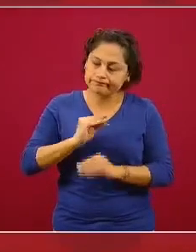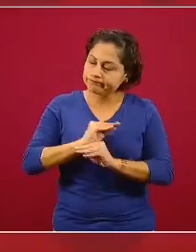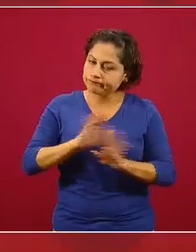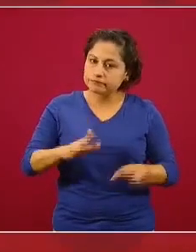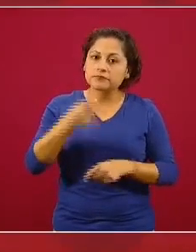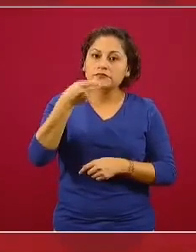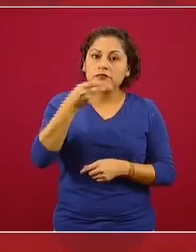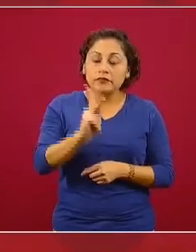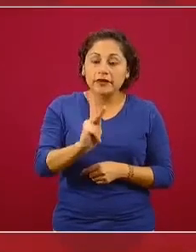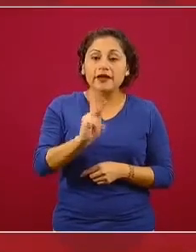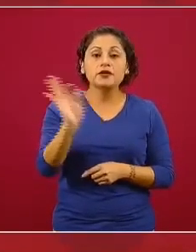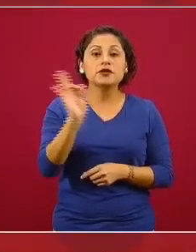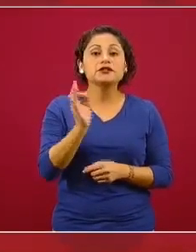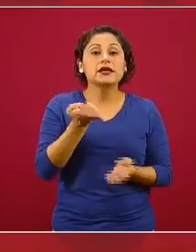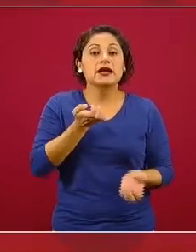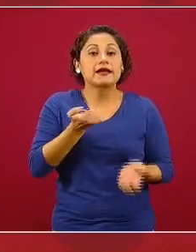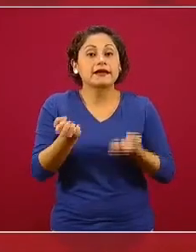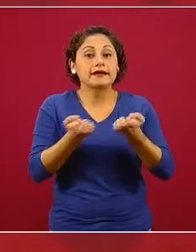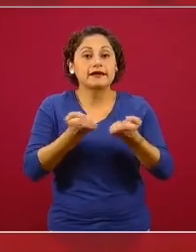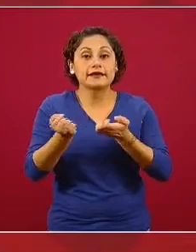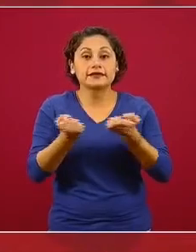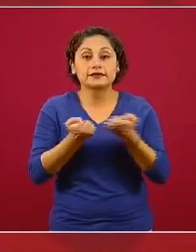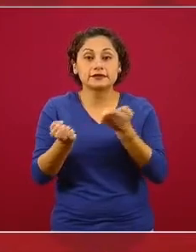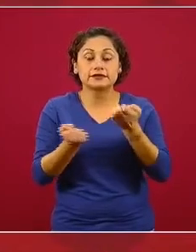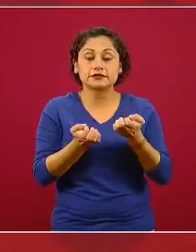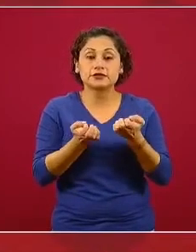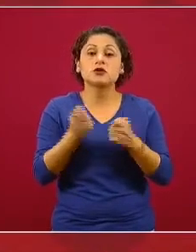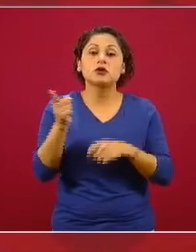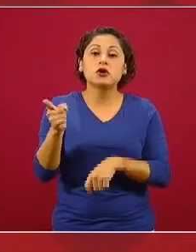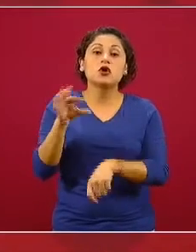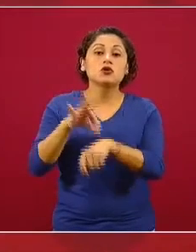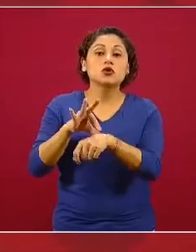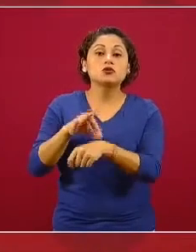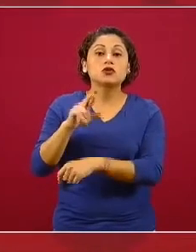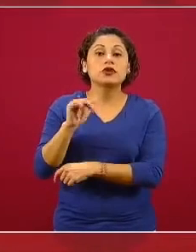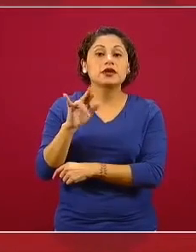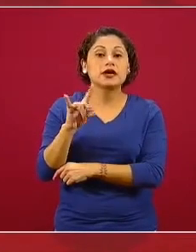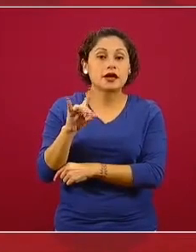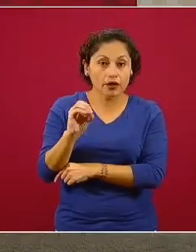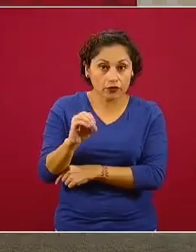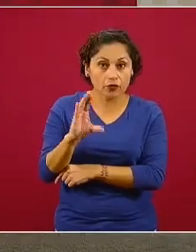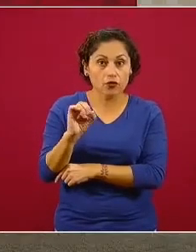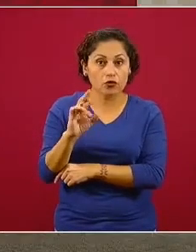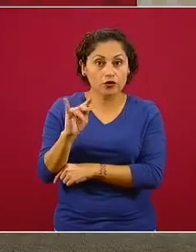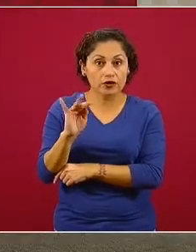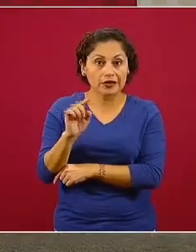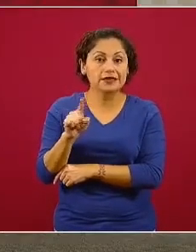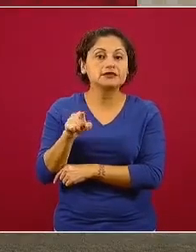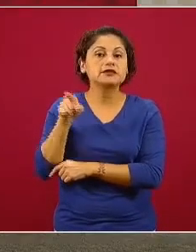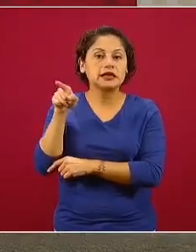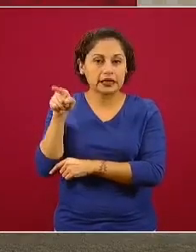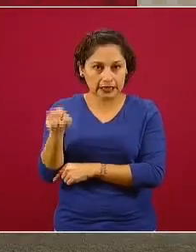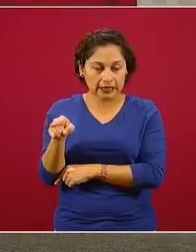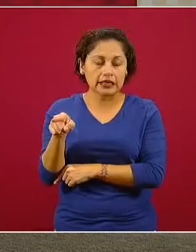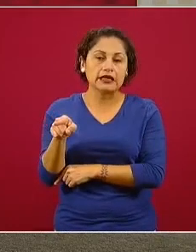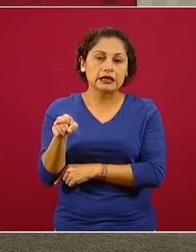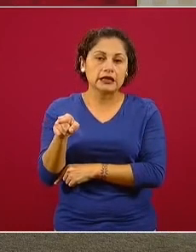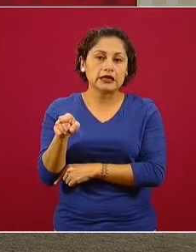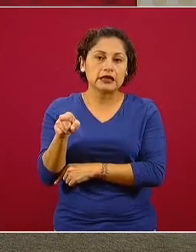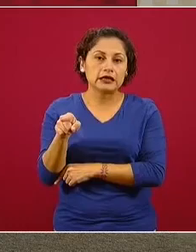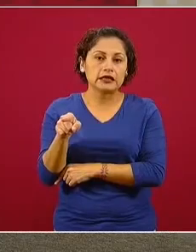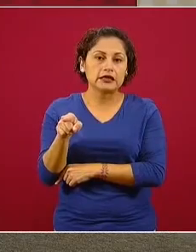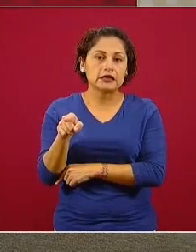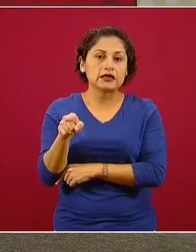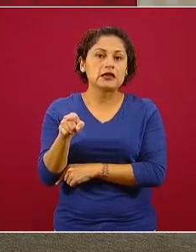las rutinas, me parece excelente. El doctor Ricardo Cortés Alcalá, nuestro director de promoción de la salud, precisamente ha estado en